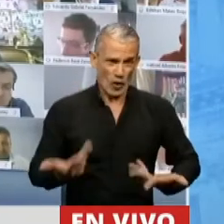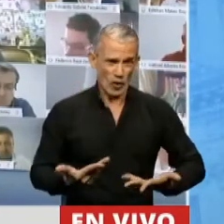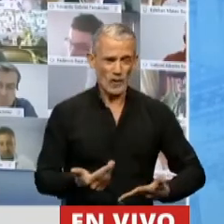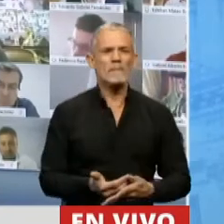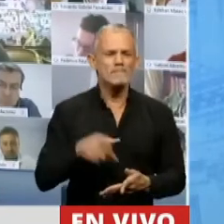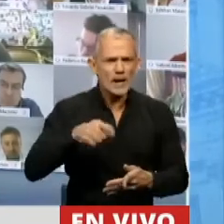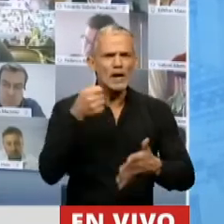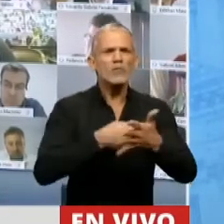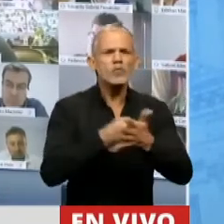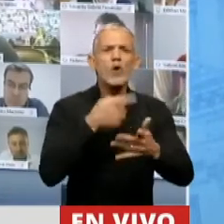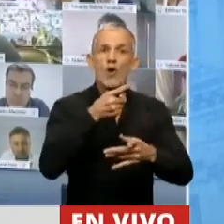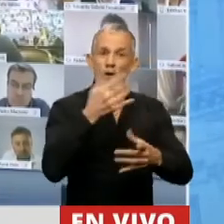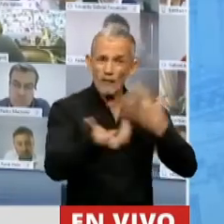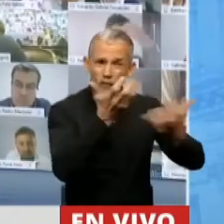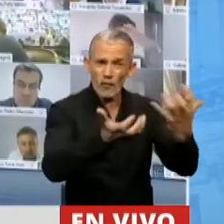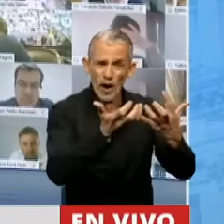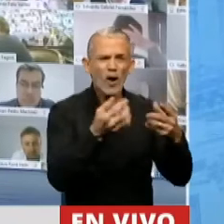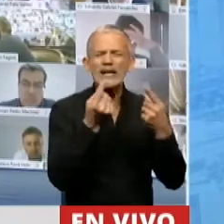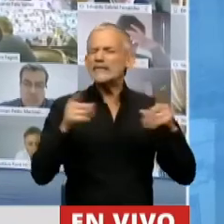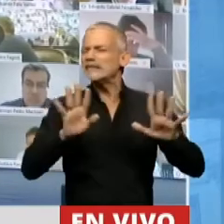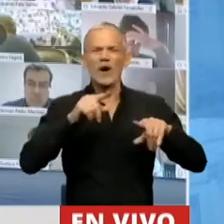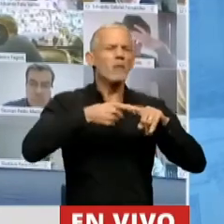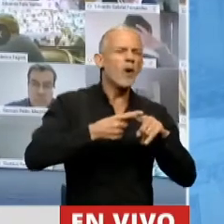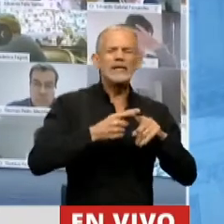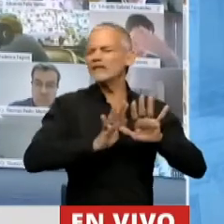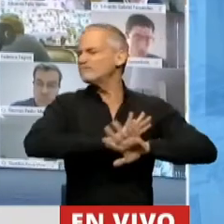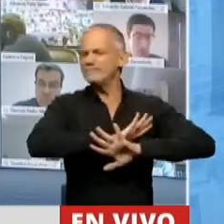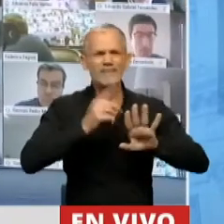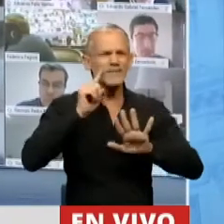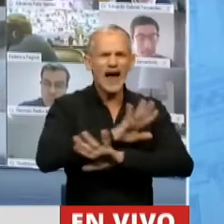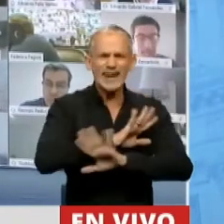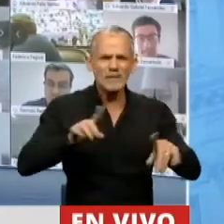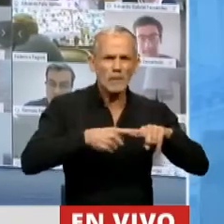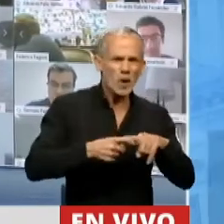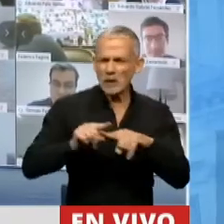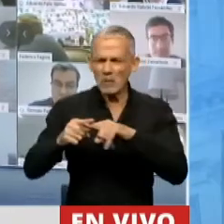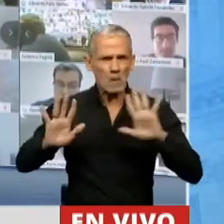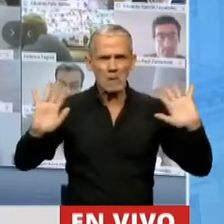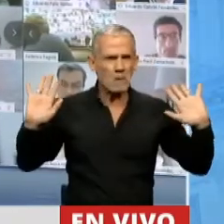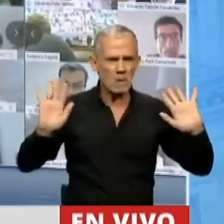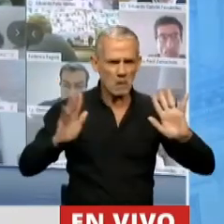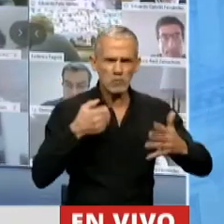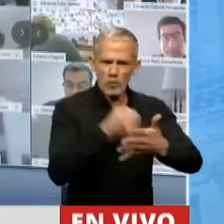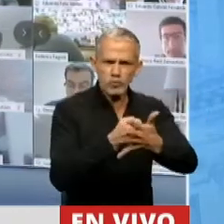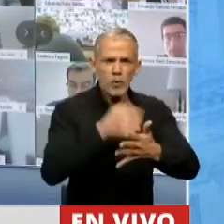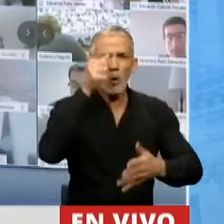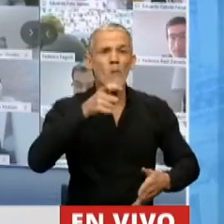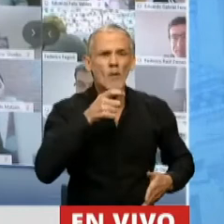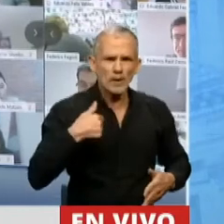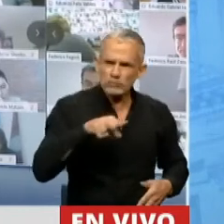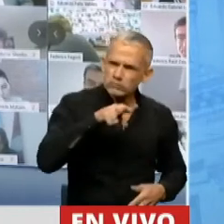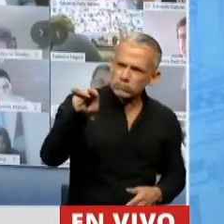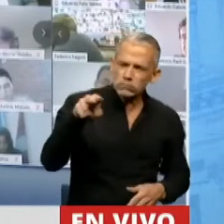Para la lucha contra el fuego no hay diferencias ni ideológicas ni políticas. Nosotros vemos a esos bomberos que yo